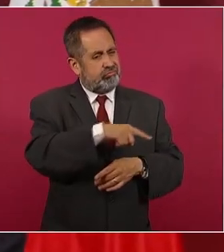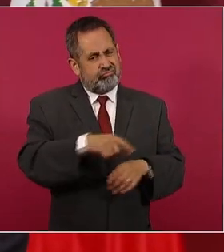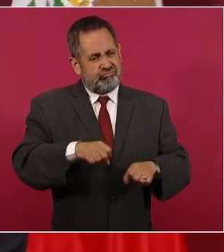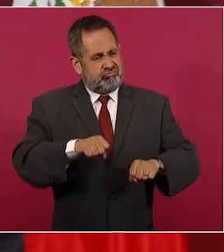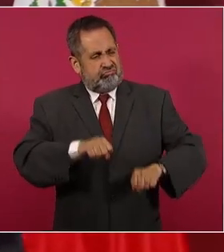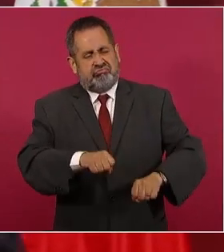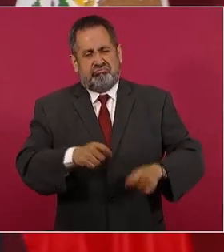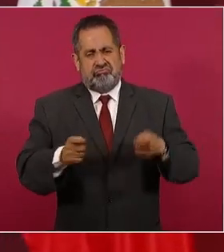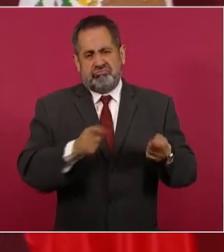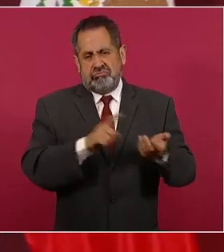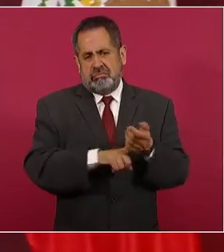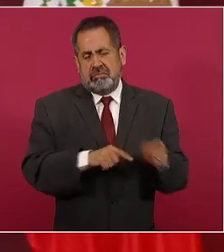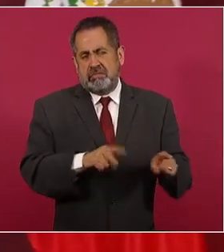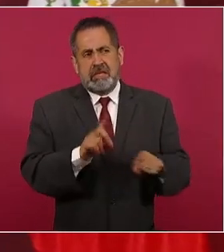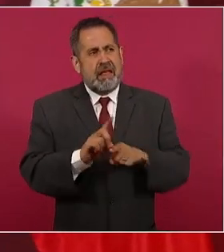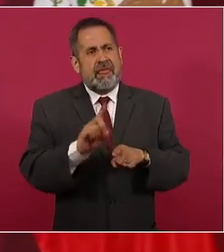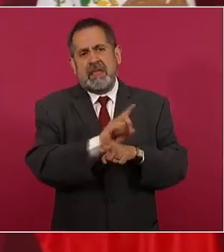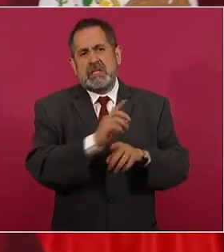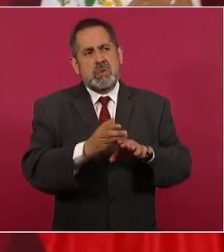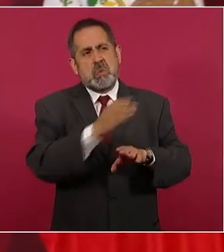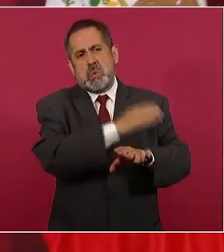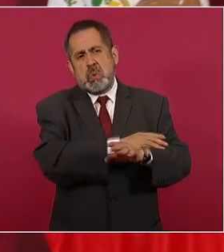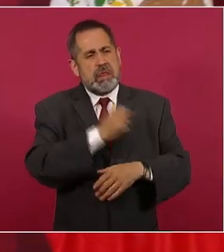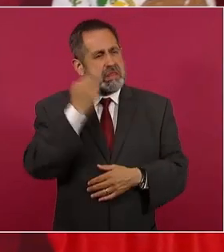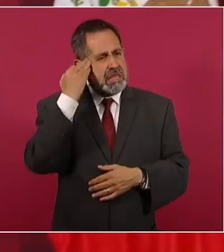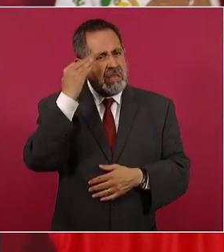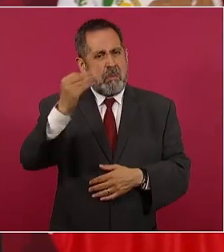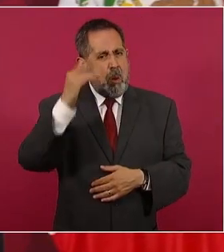desde la época de Porfirio Díaz